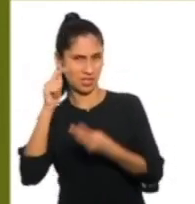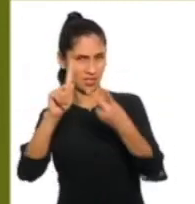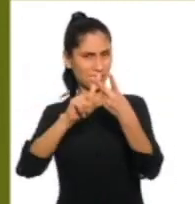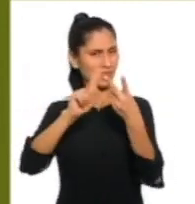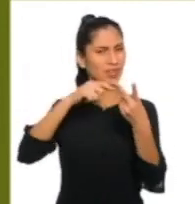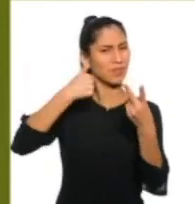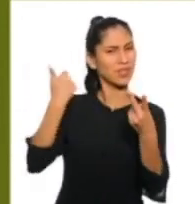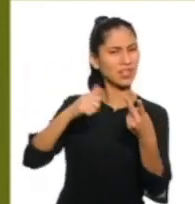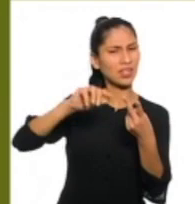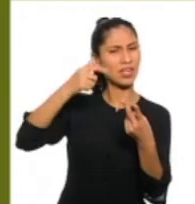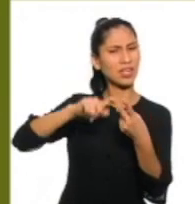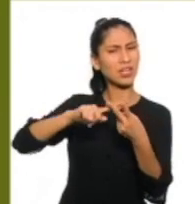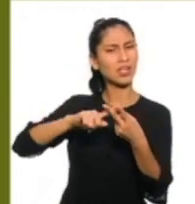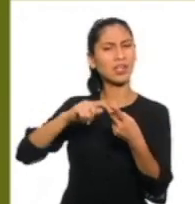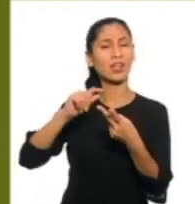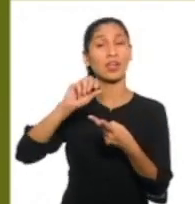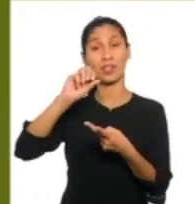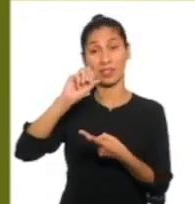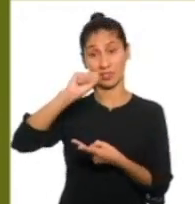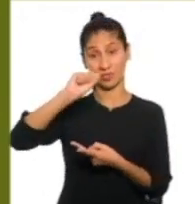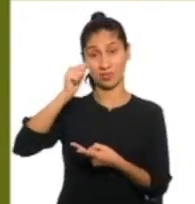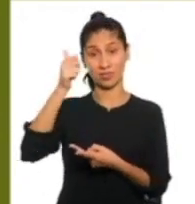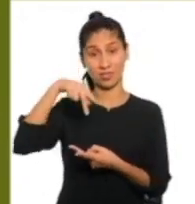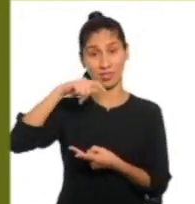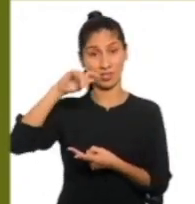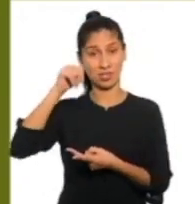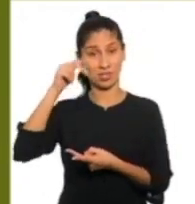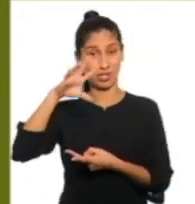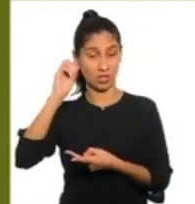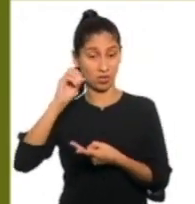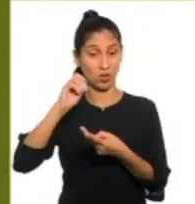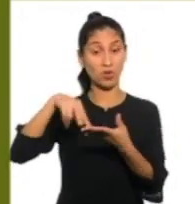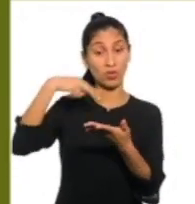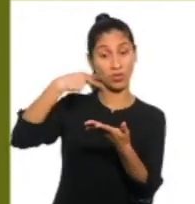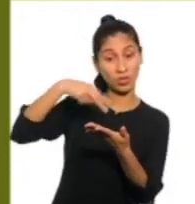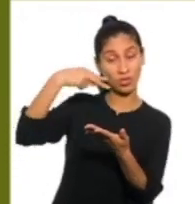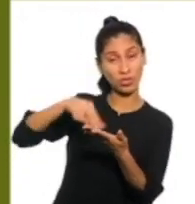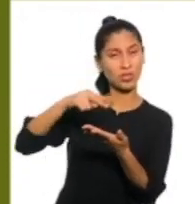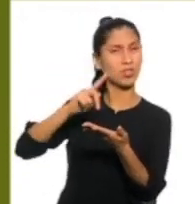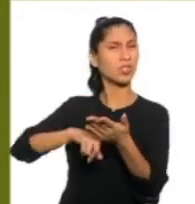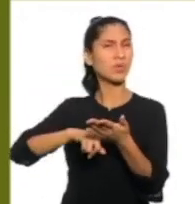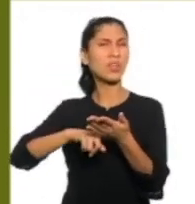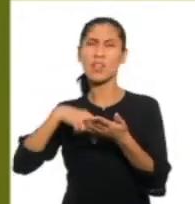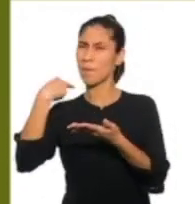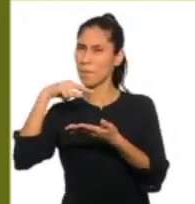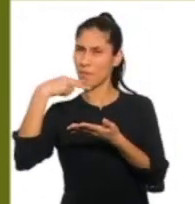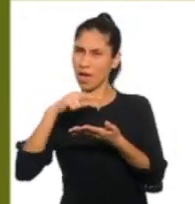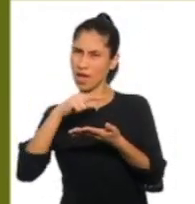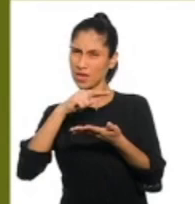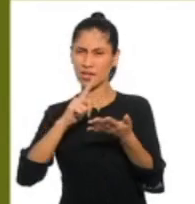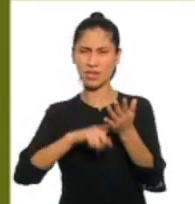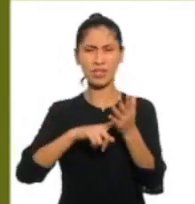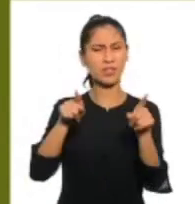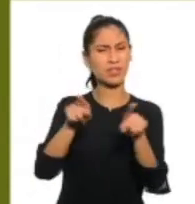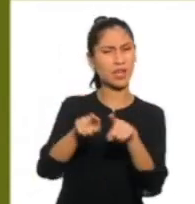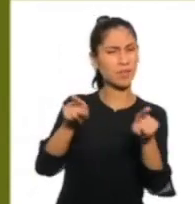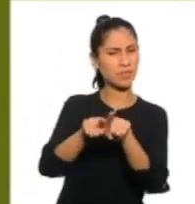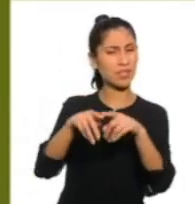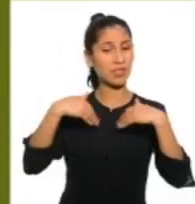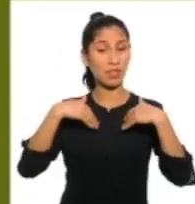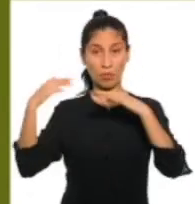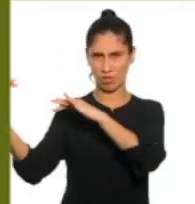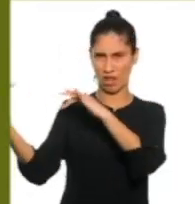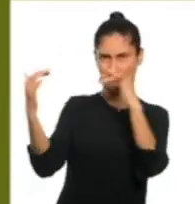tenemos a el Santiago. Después de un baile de los chinchimpos y gamonales, tenemos la